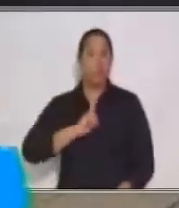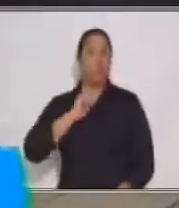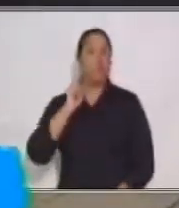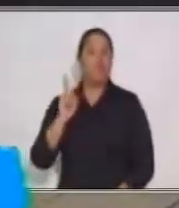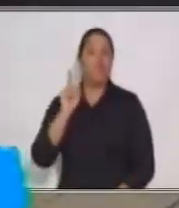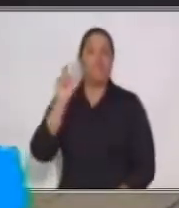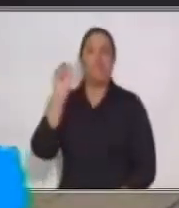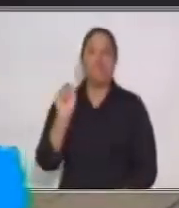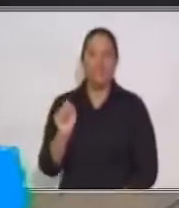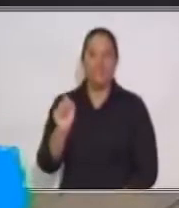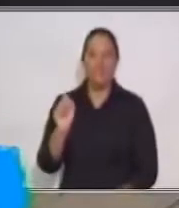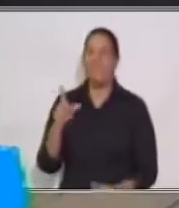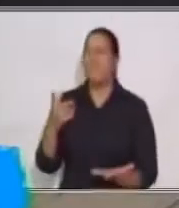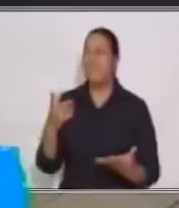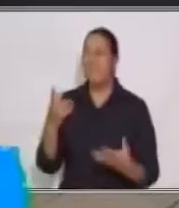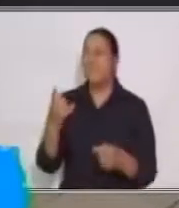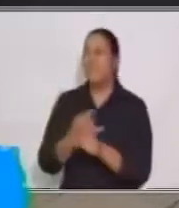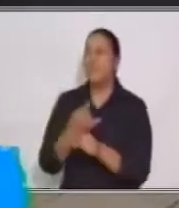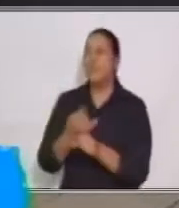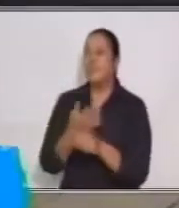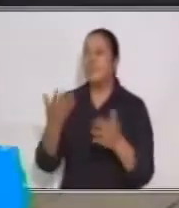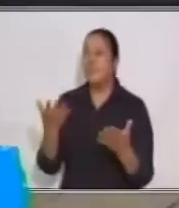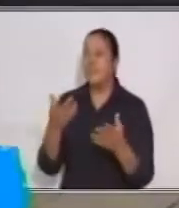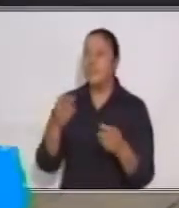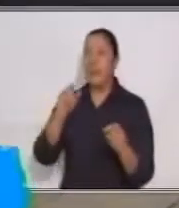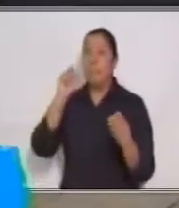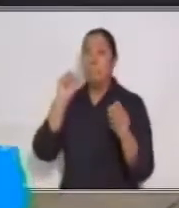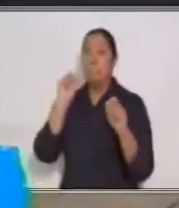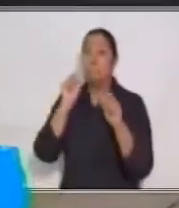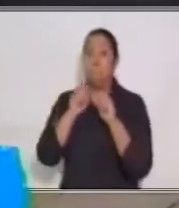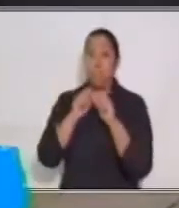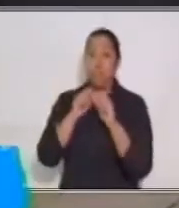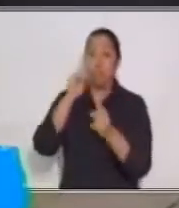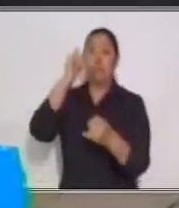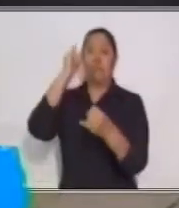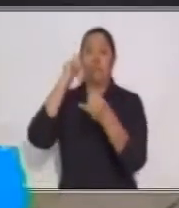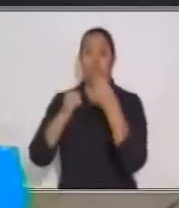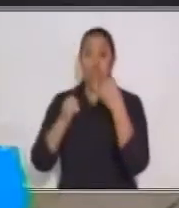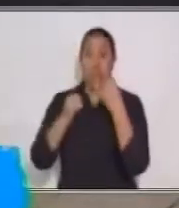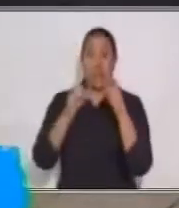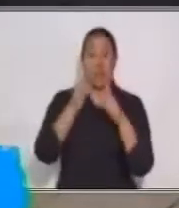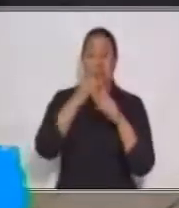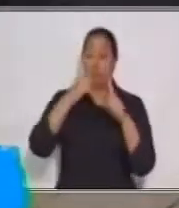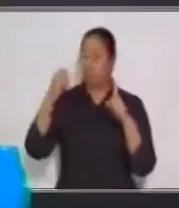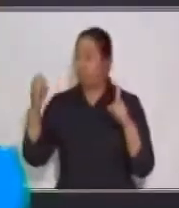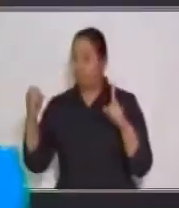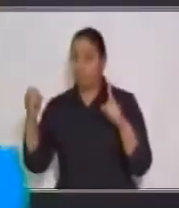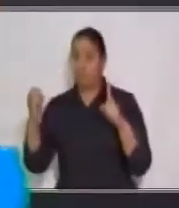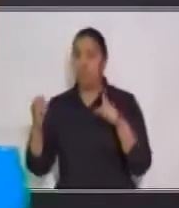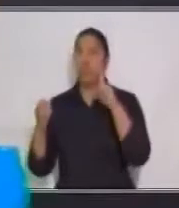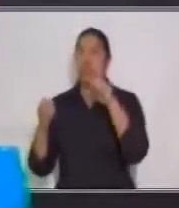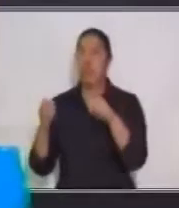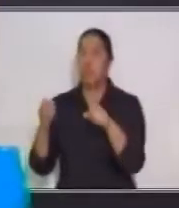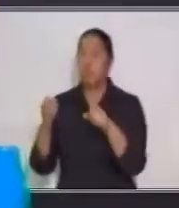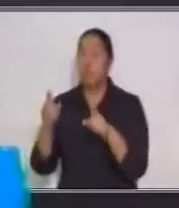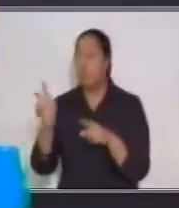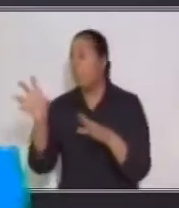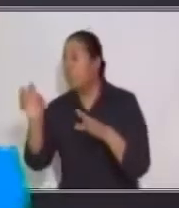sirvo para marcar el final de una frase. Cuando me encuentres, toma